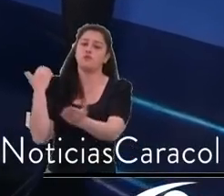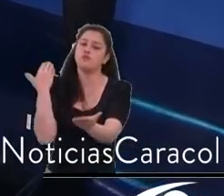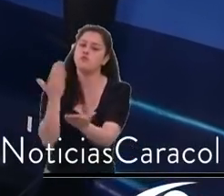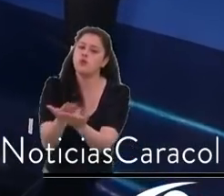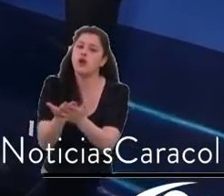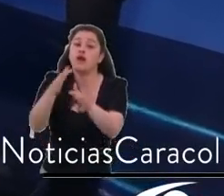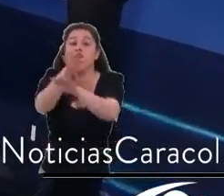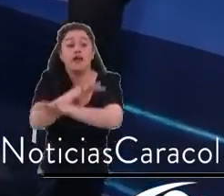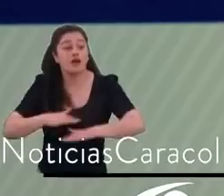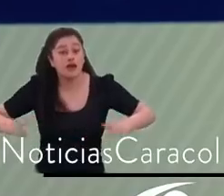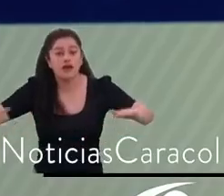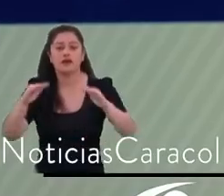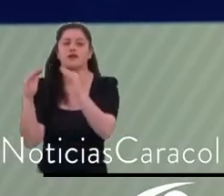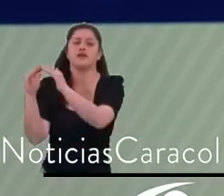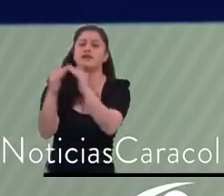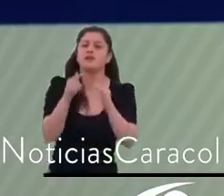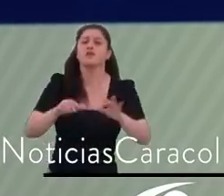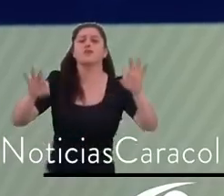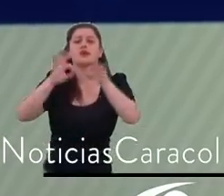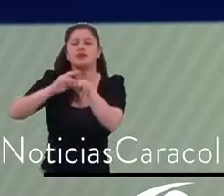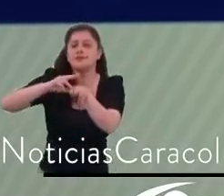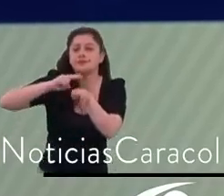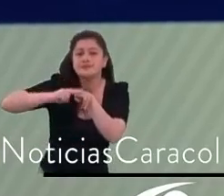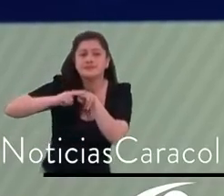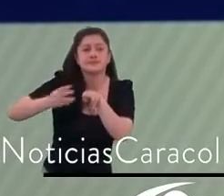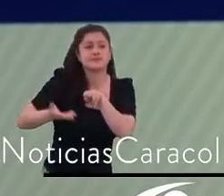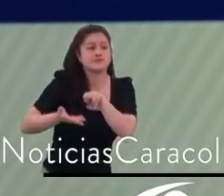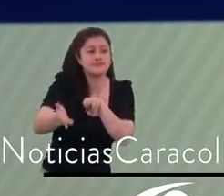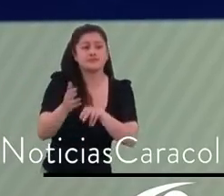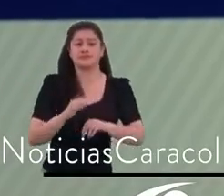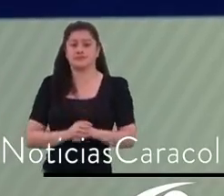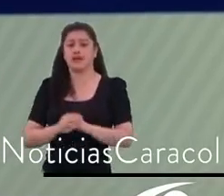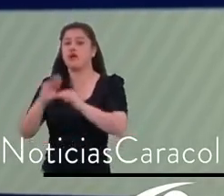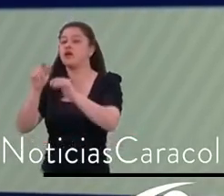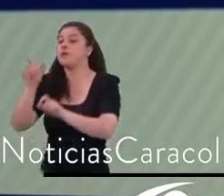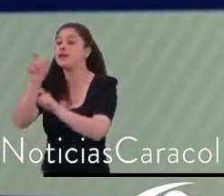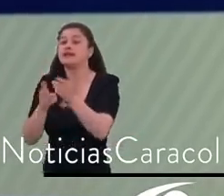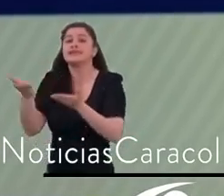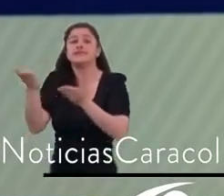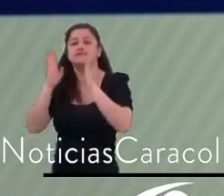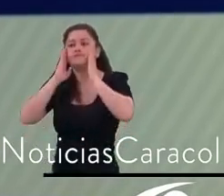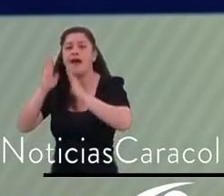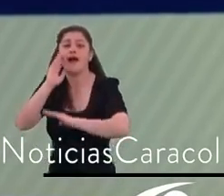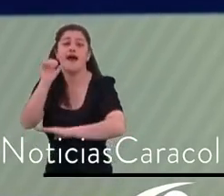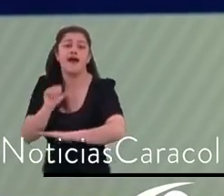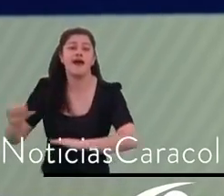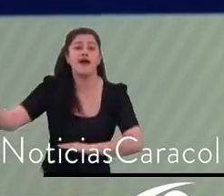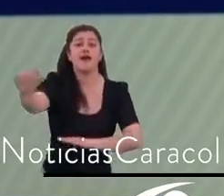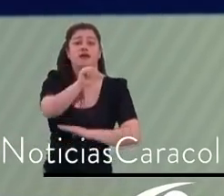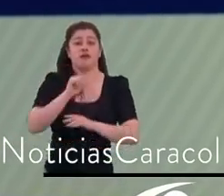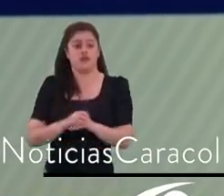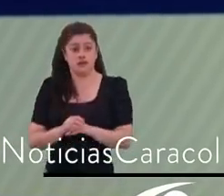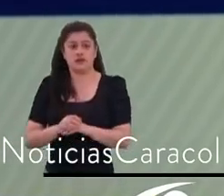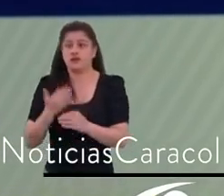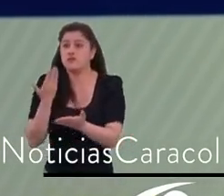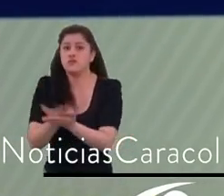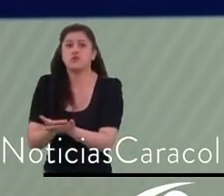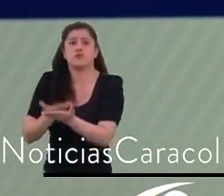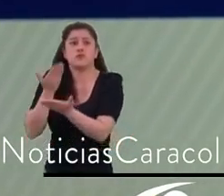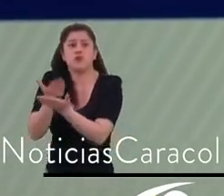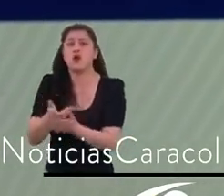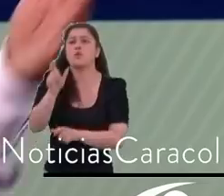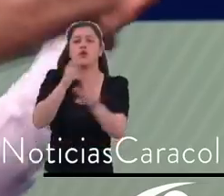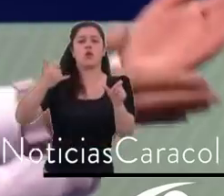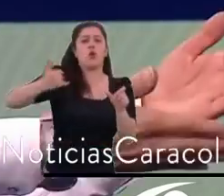propuse hacer manzanas del cuidado para las mujeres, propuse hacer tres ciudades, las universitarias para los jóvenes, para que un joven de Ciudad Bolívar tenga una universidad